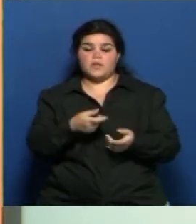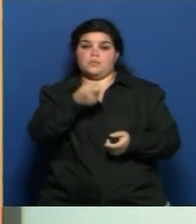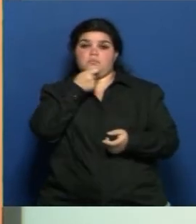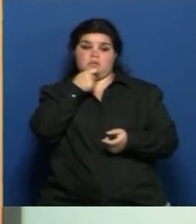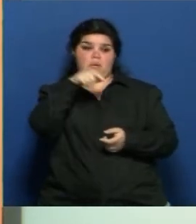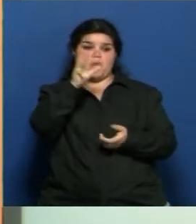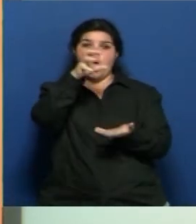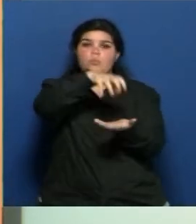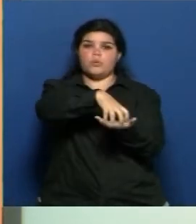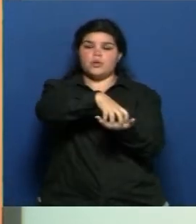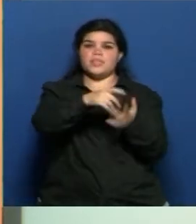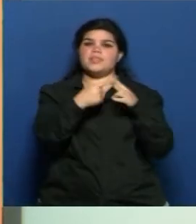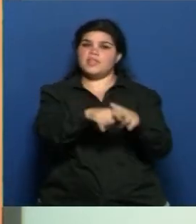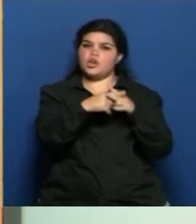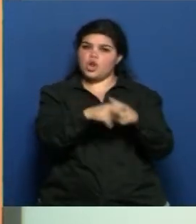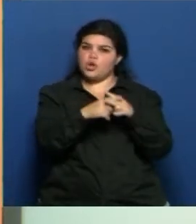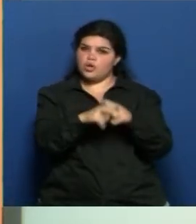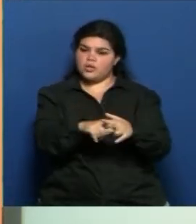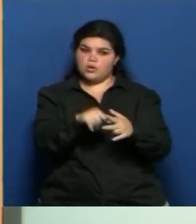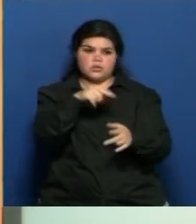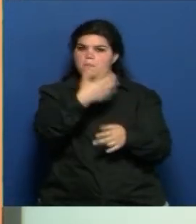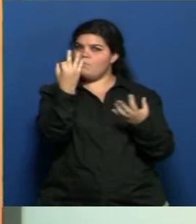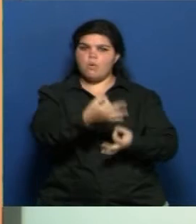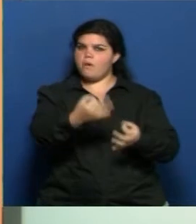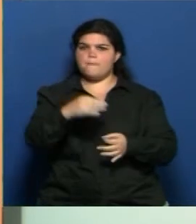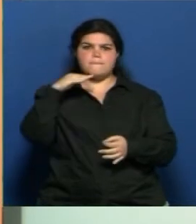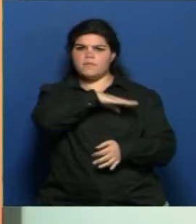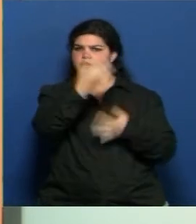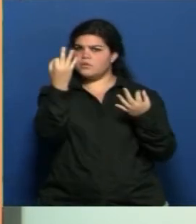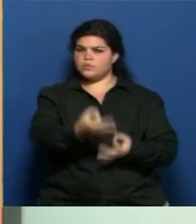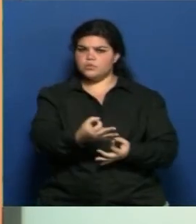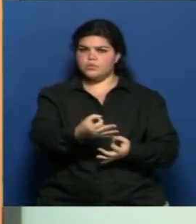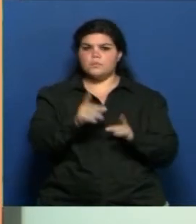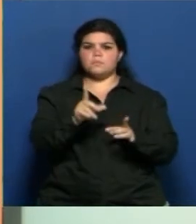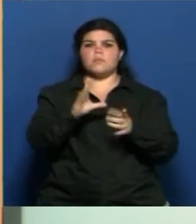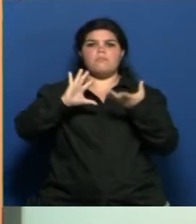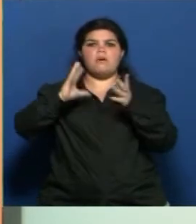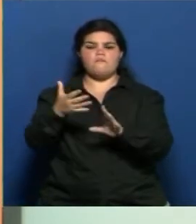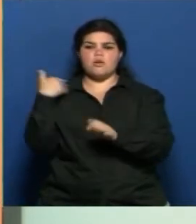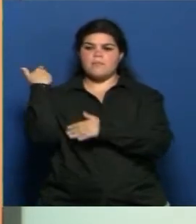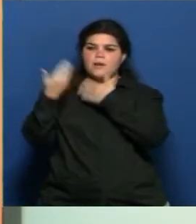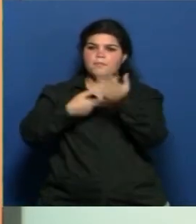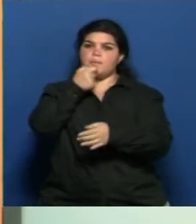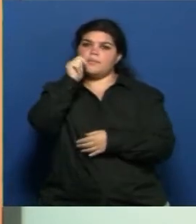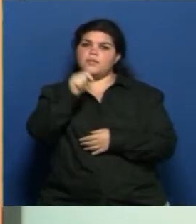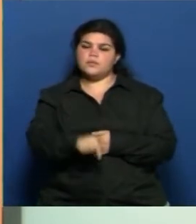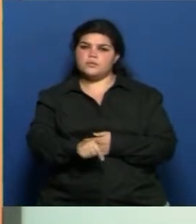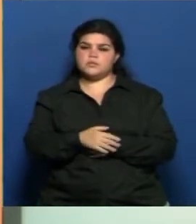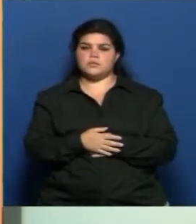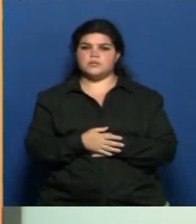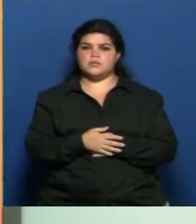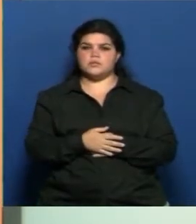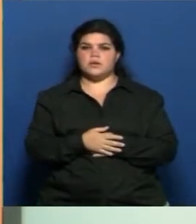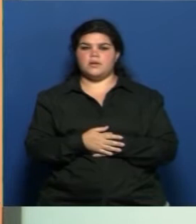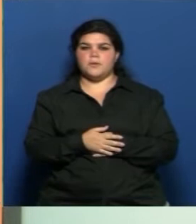me parece perfecto. El modelo que se trabajó durante muchos años de Mendoza incorpora una serie de